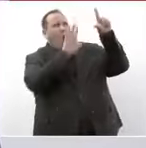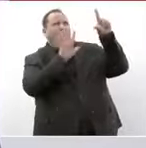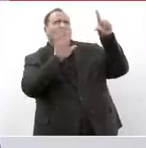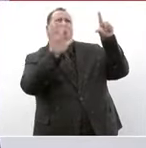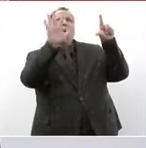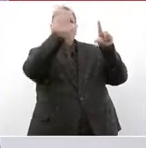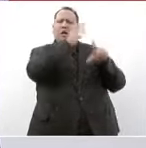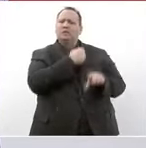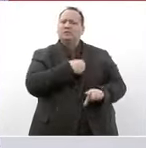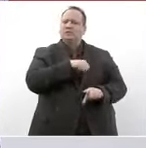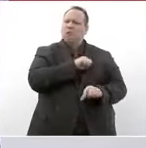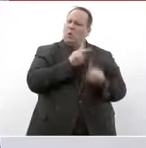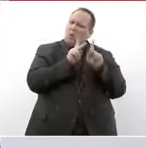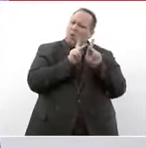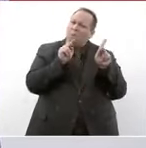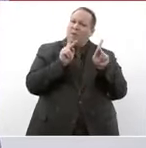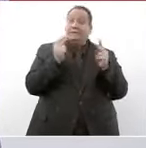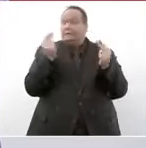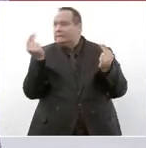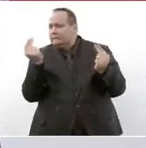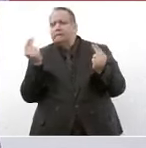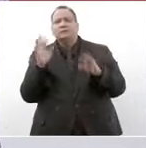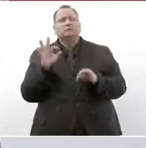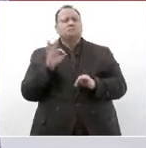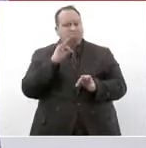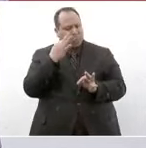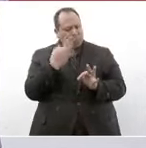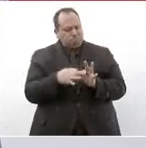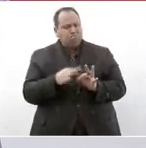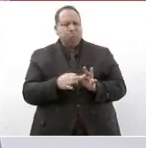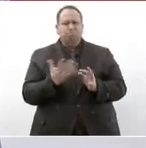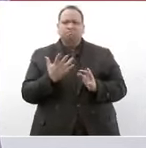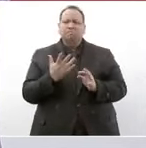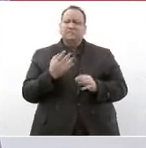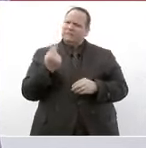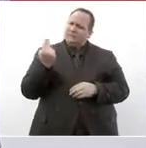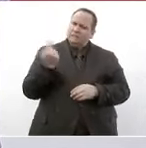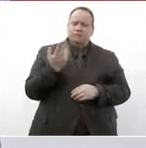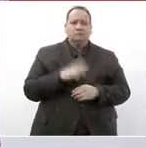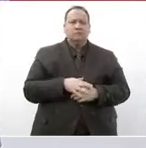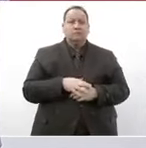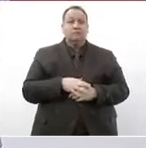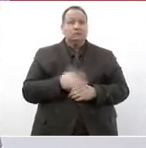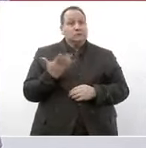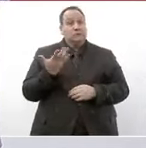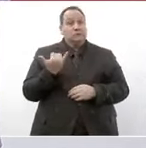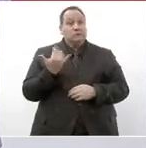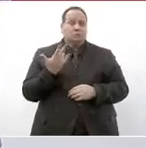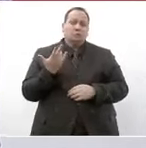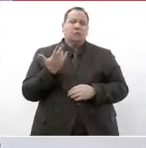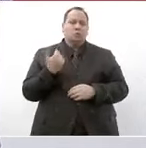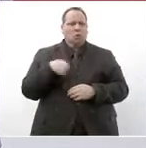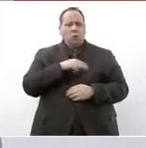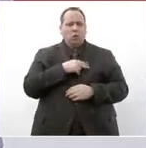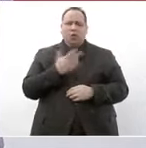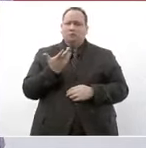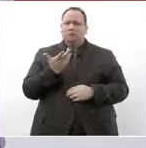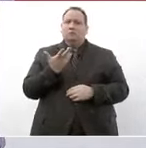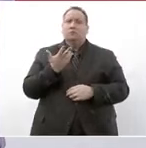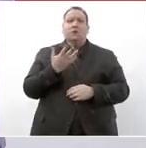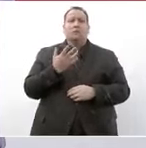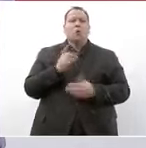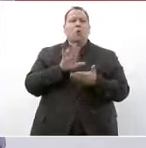de salud necesaria indispensable y que podamos hacer realidad